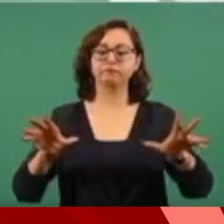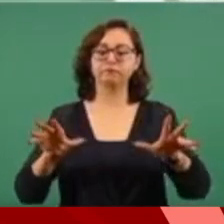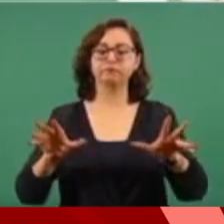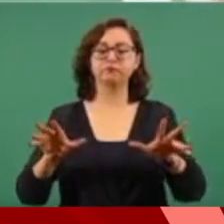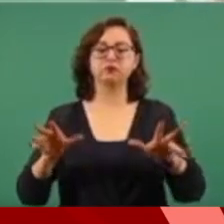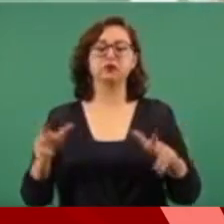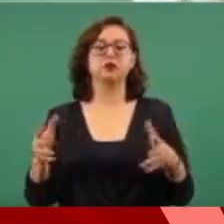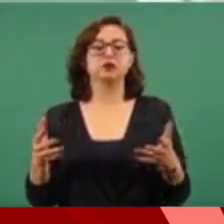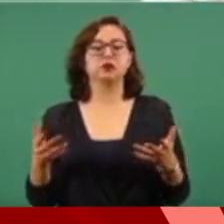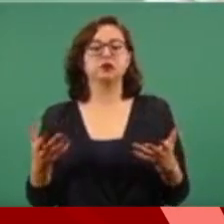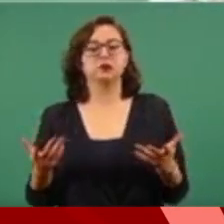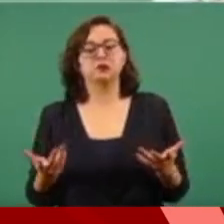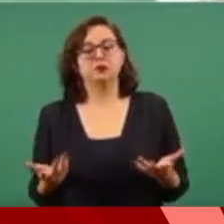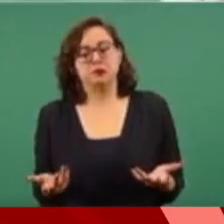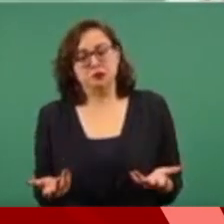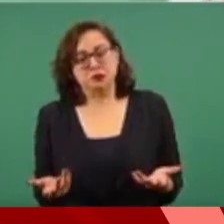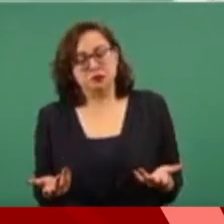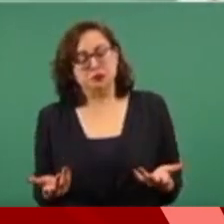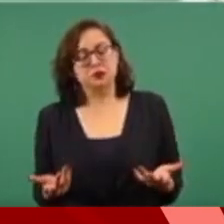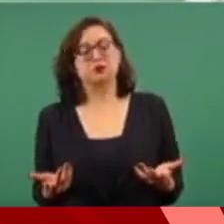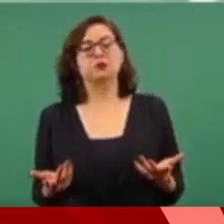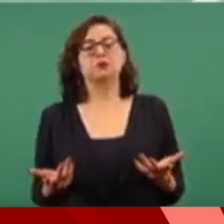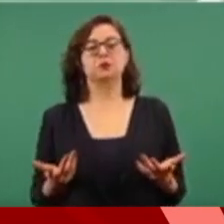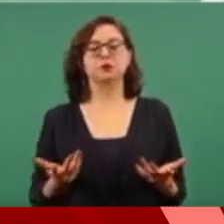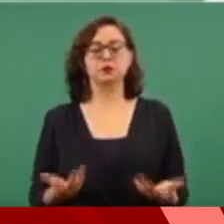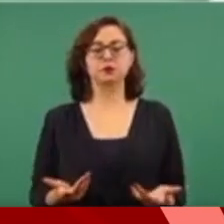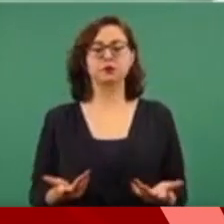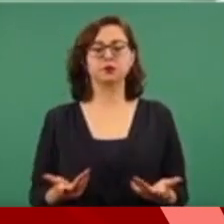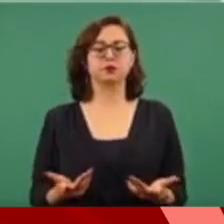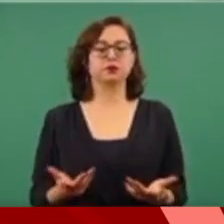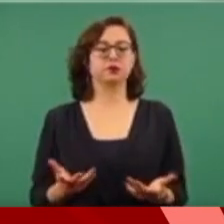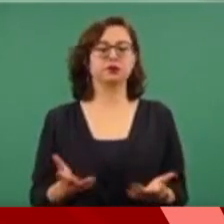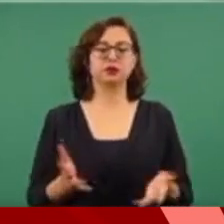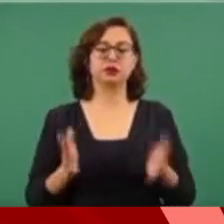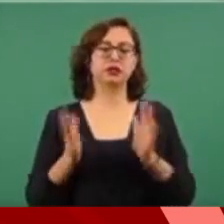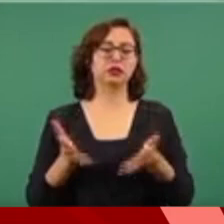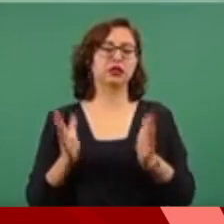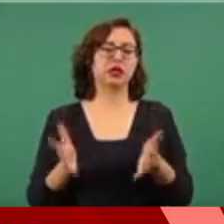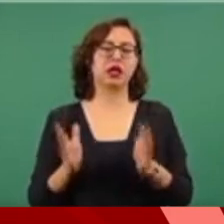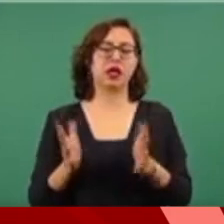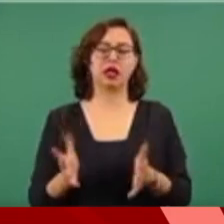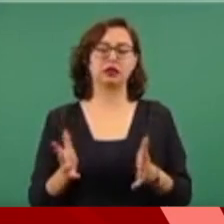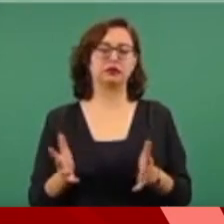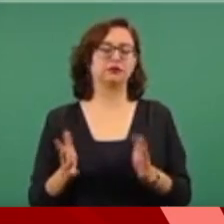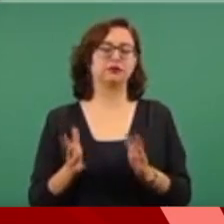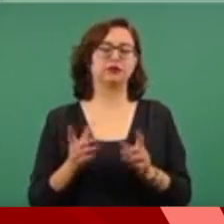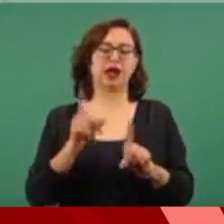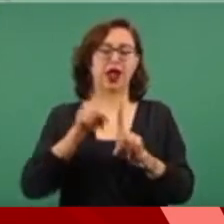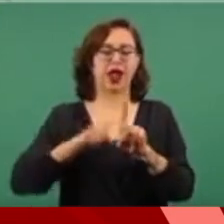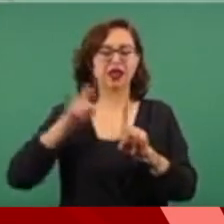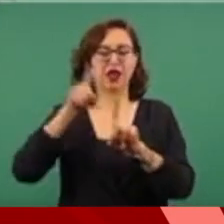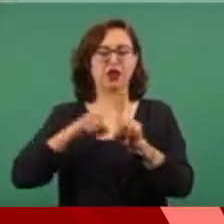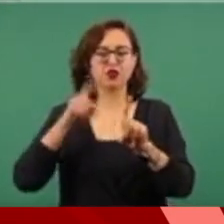divulgado millones de historietas